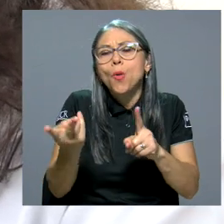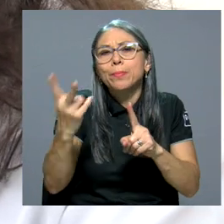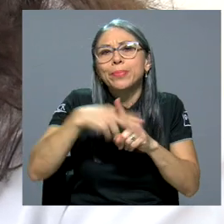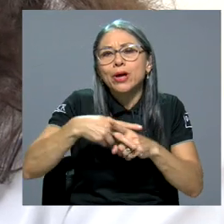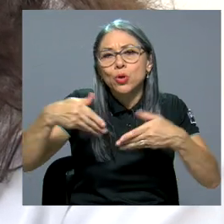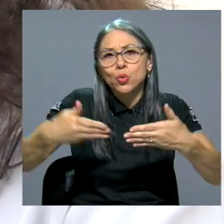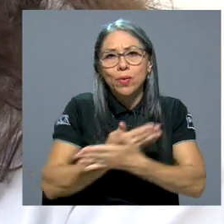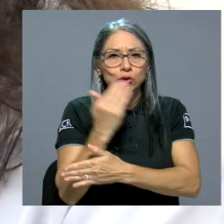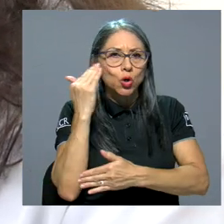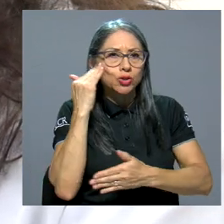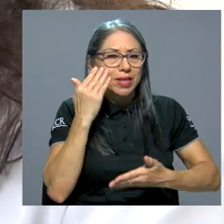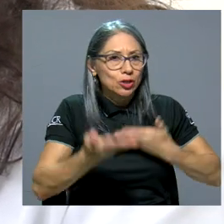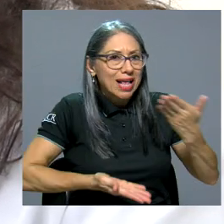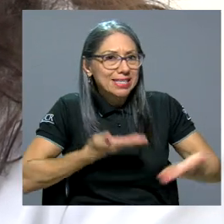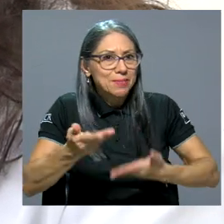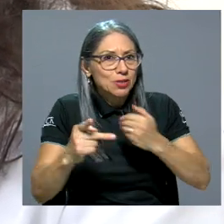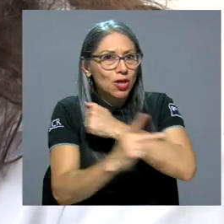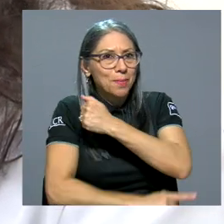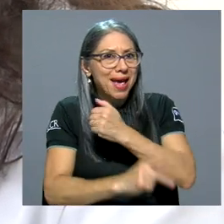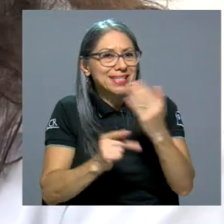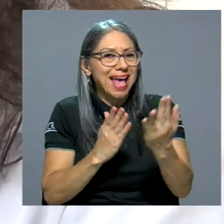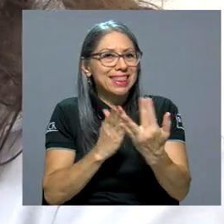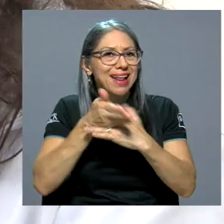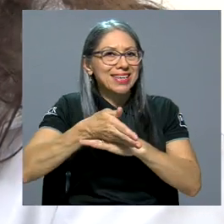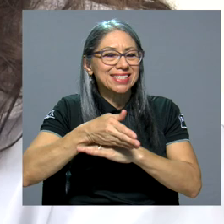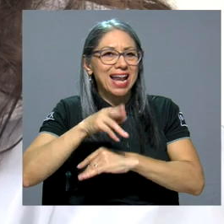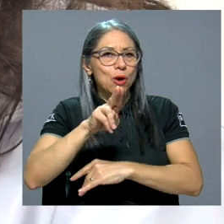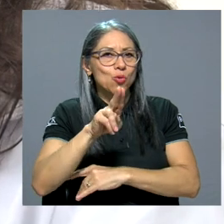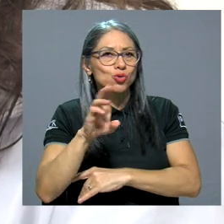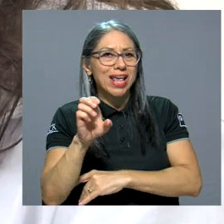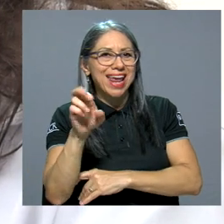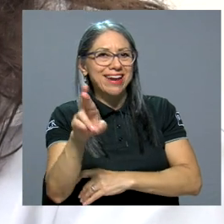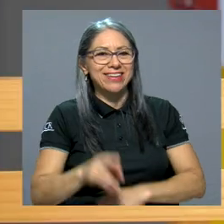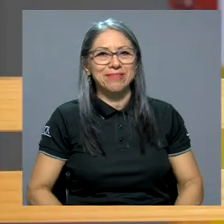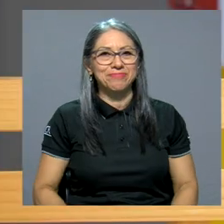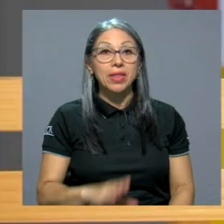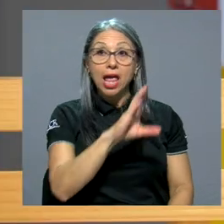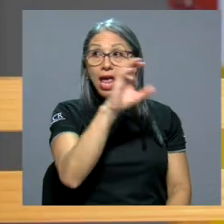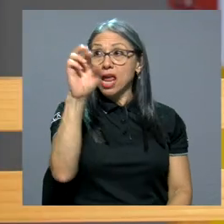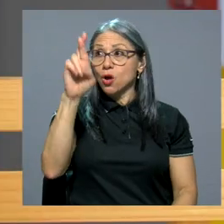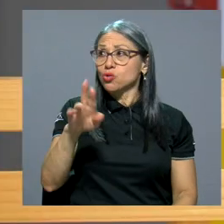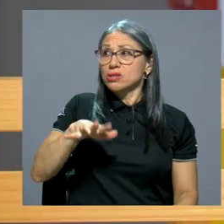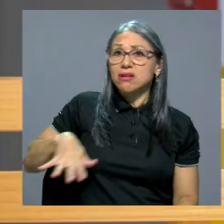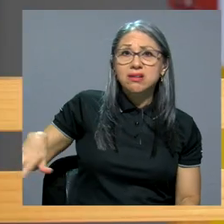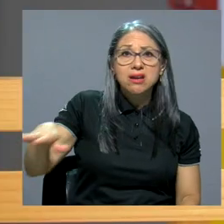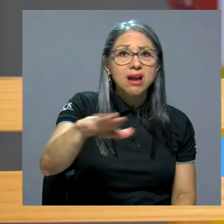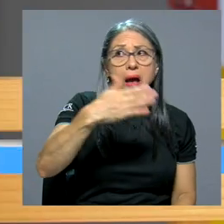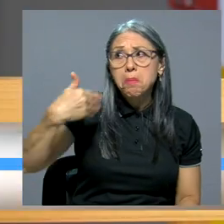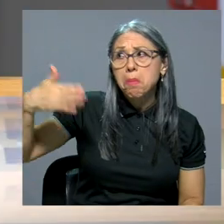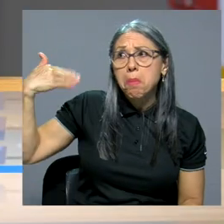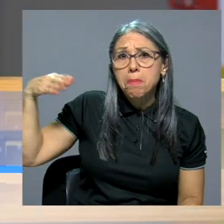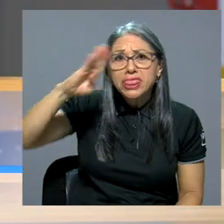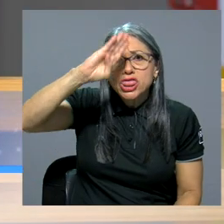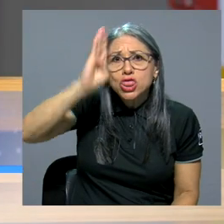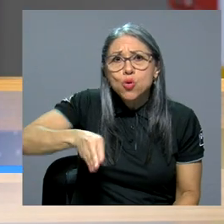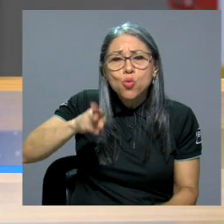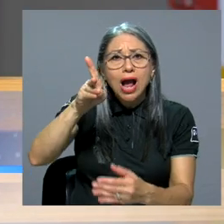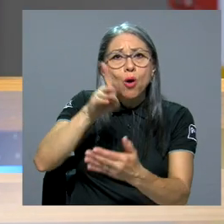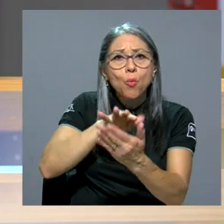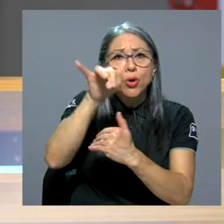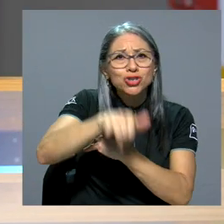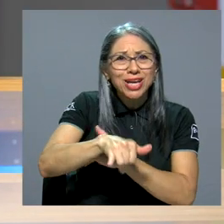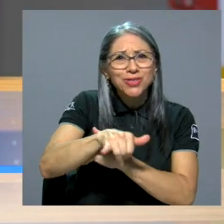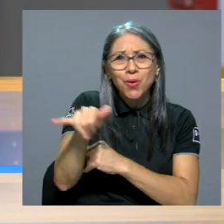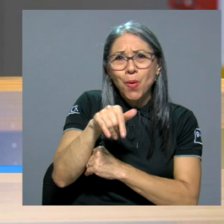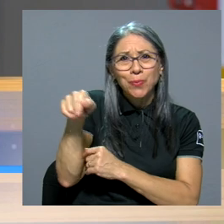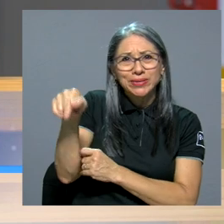conocimientos al servicio del país a través de la UCR. En Costa Rica nunca había existido un proyecto como el de